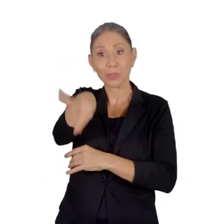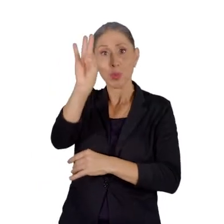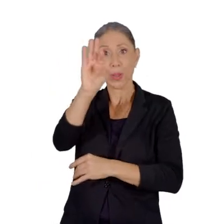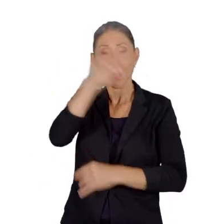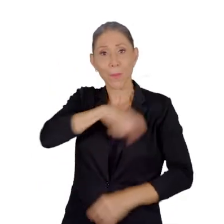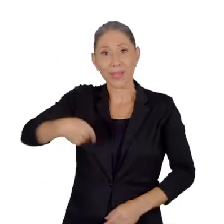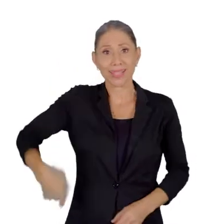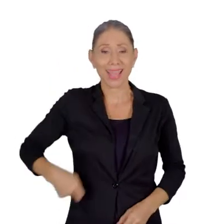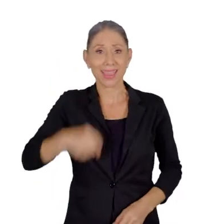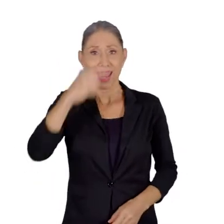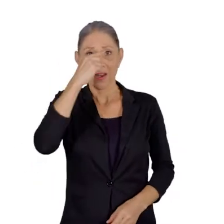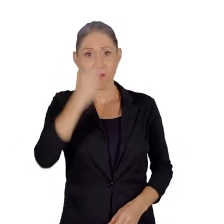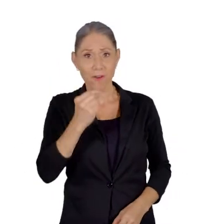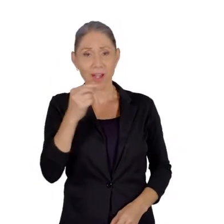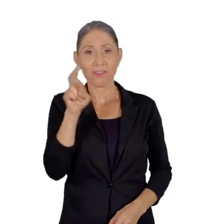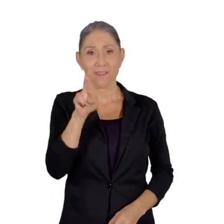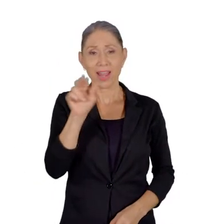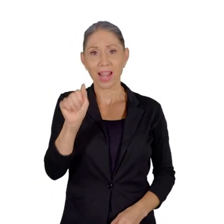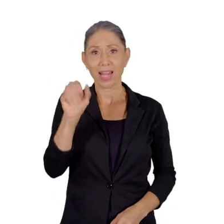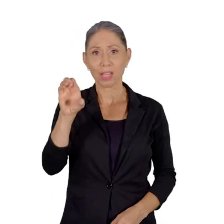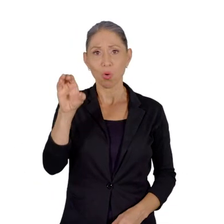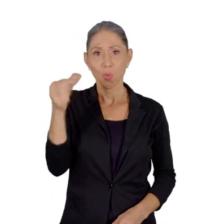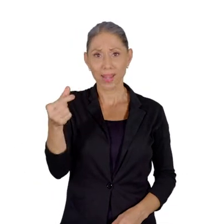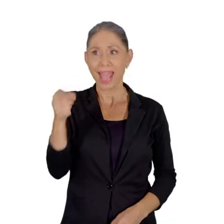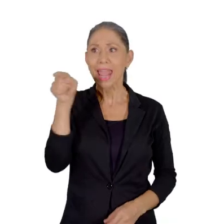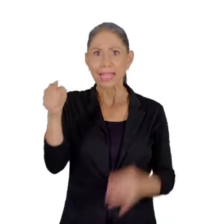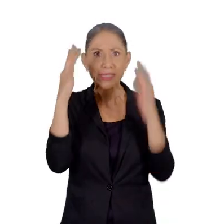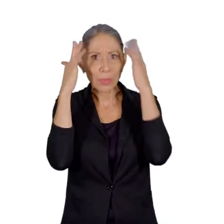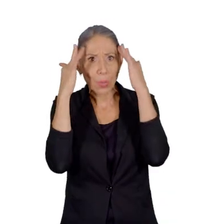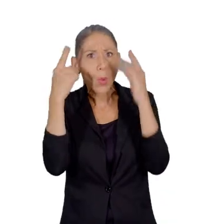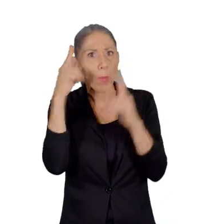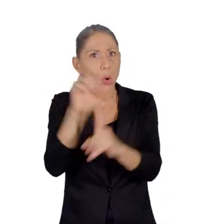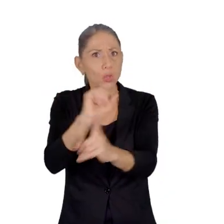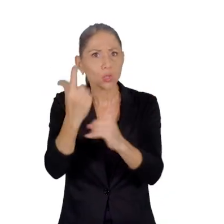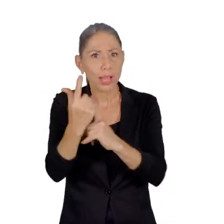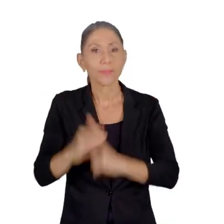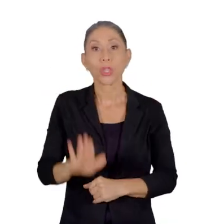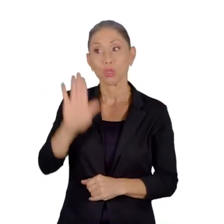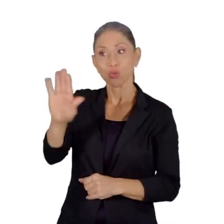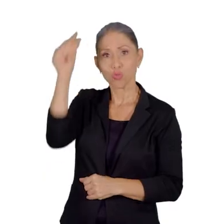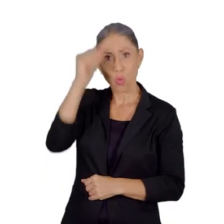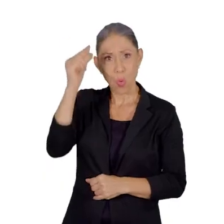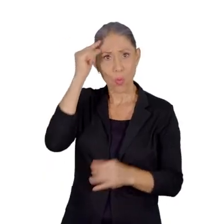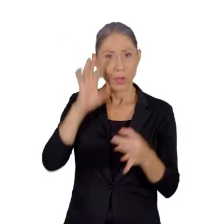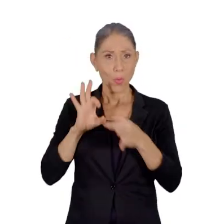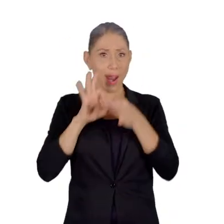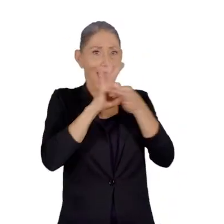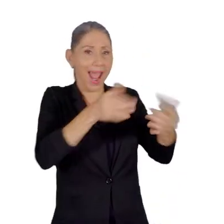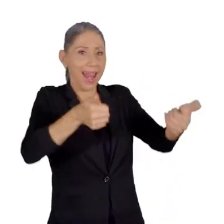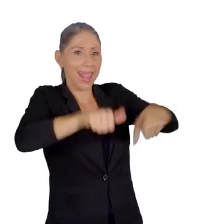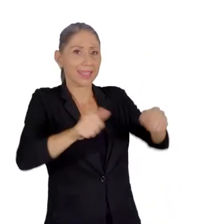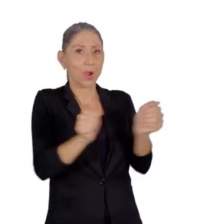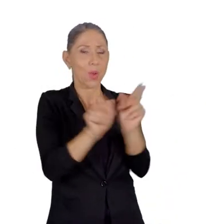la república Rafael Ángel Calderón Guardia, quien se preocupó por lo social. Durante su administración y en alianza